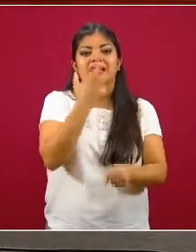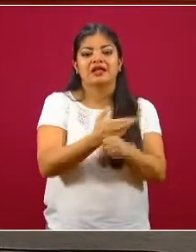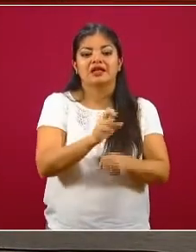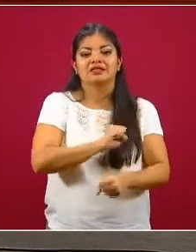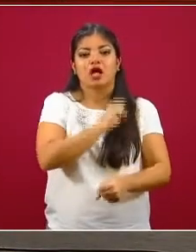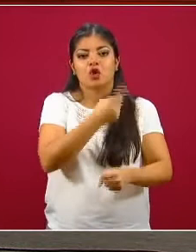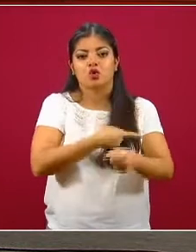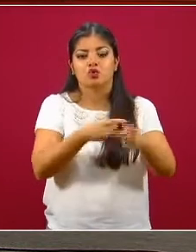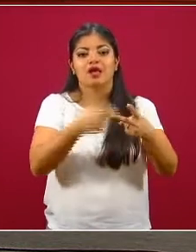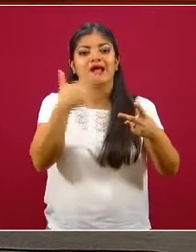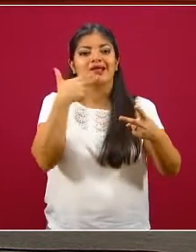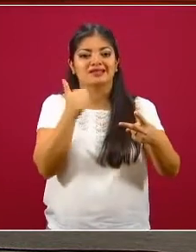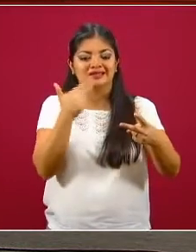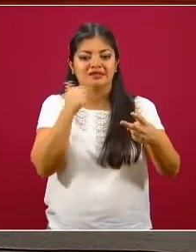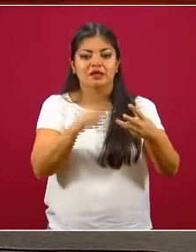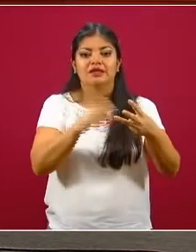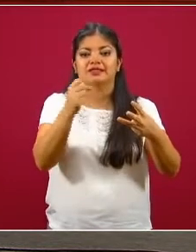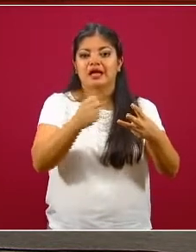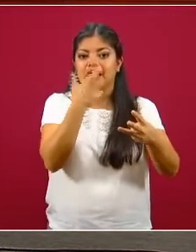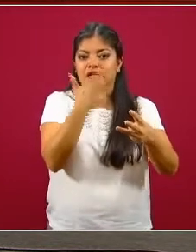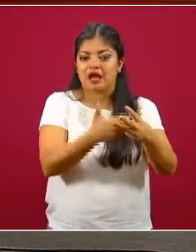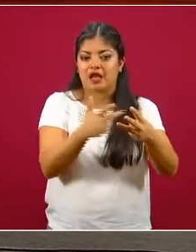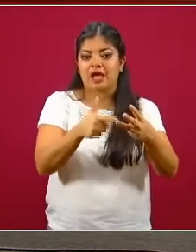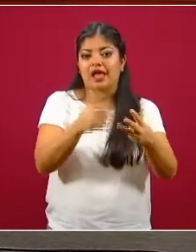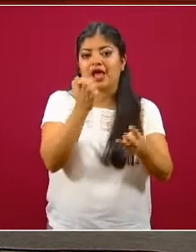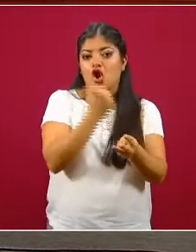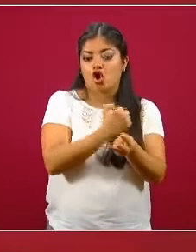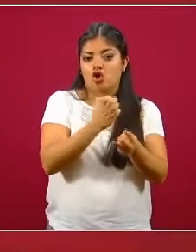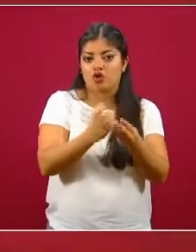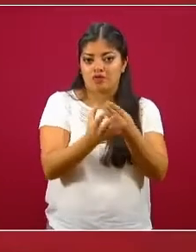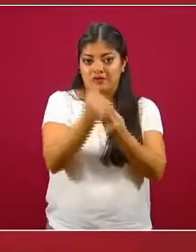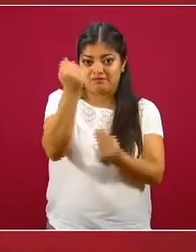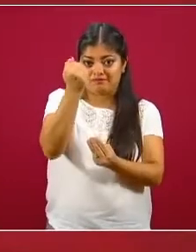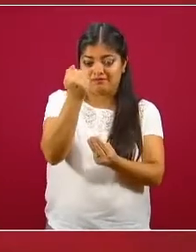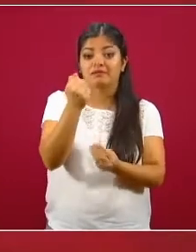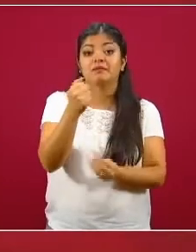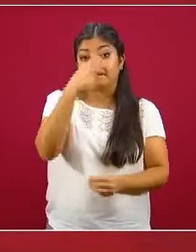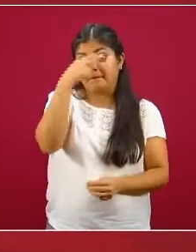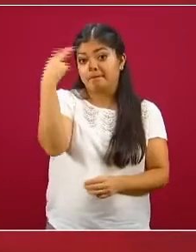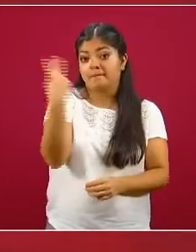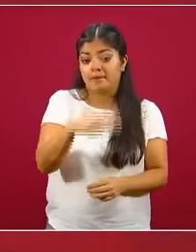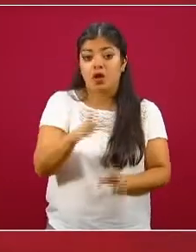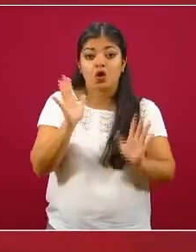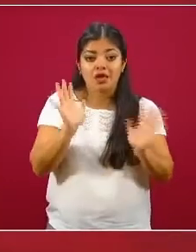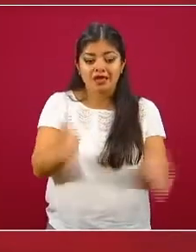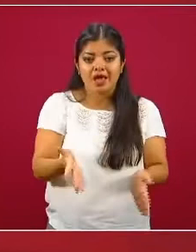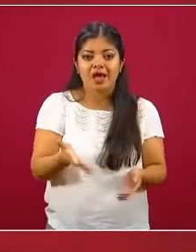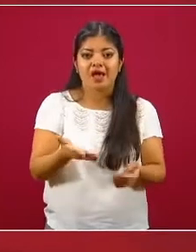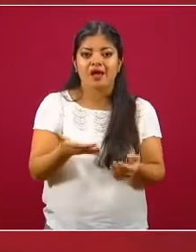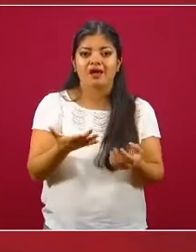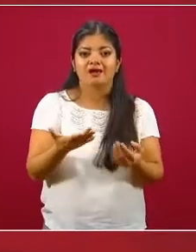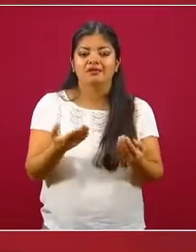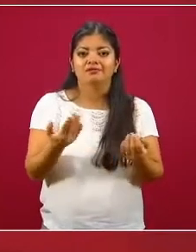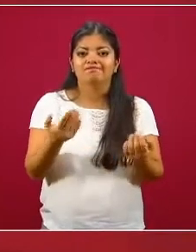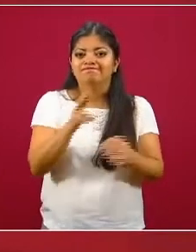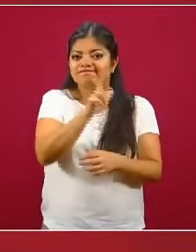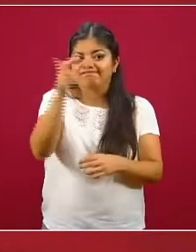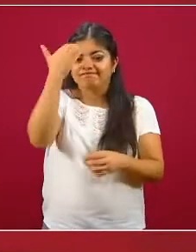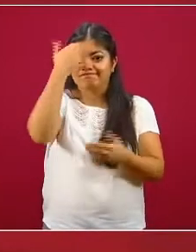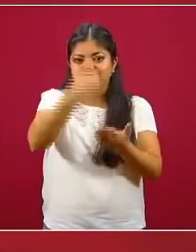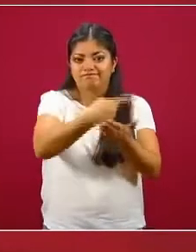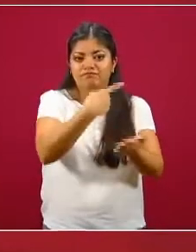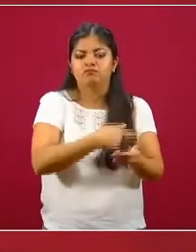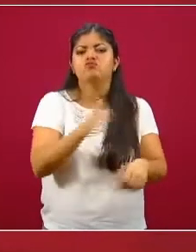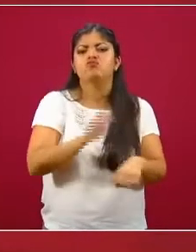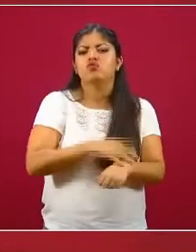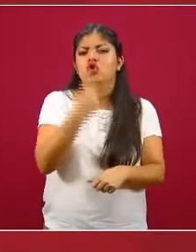Salud, la Secretaría de Hacienda y Crédito Público y la Secretaría de Economía. Como se dijo también, México logró este reconocimiento